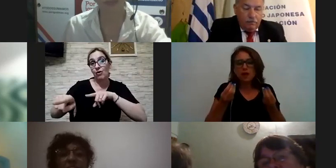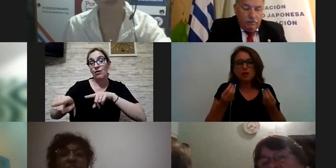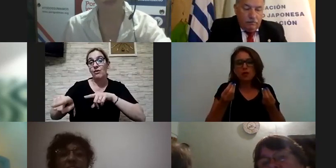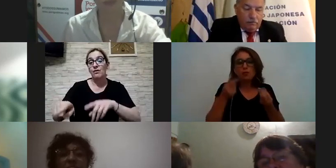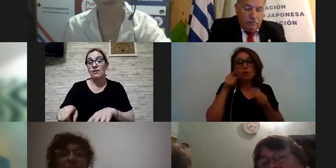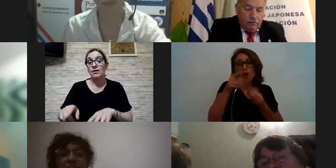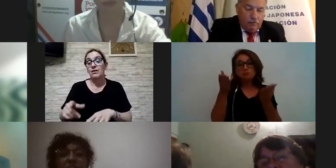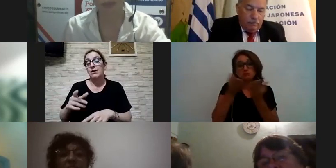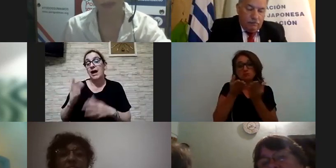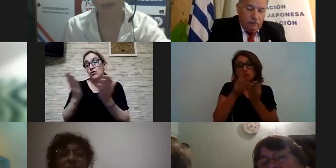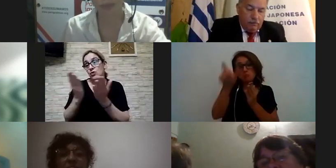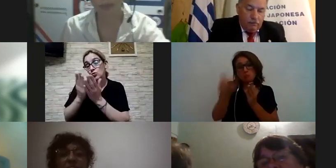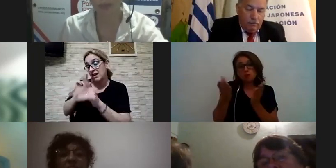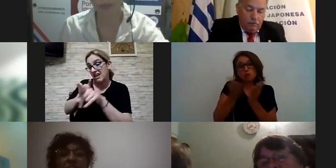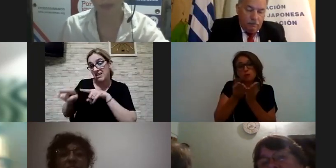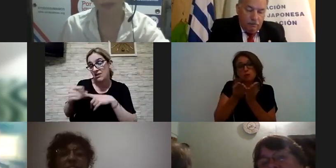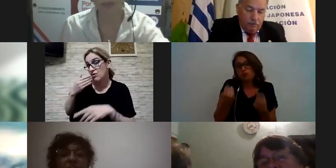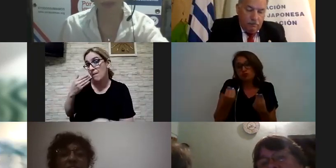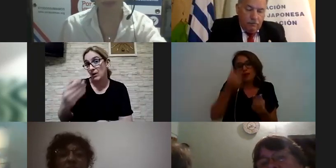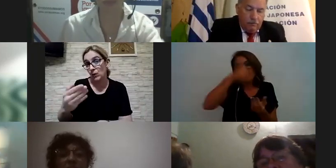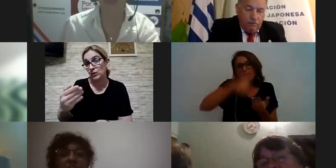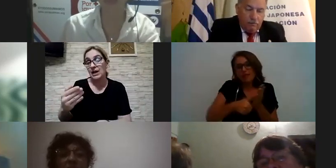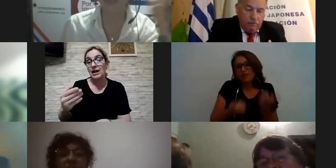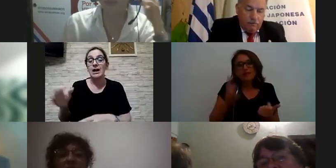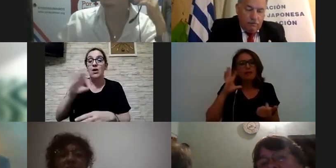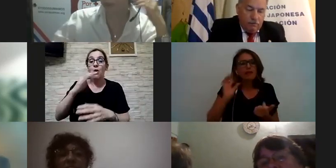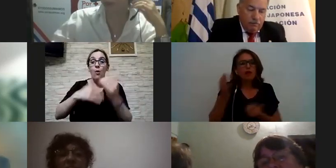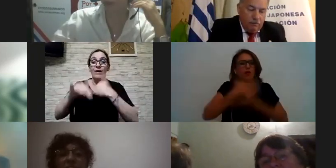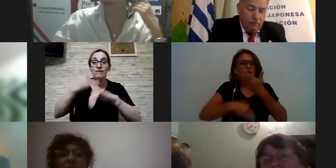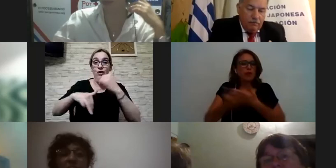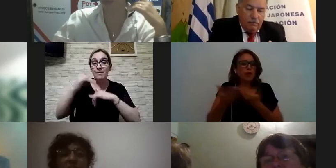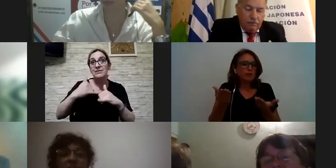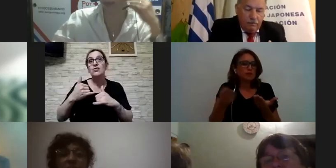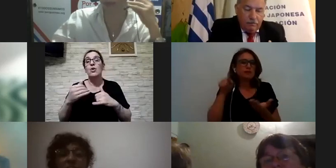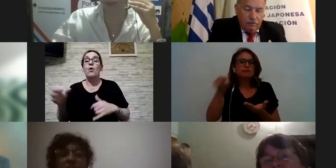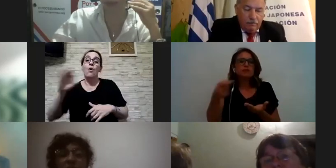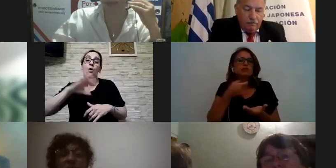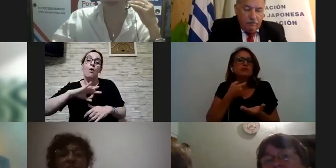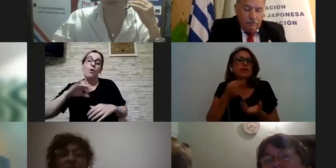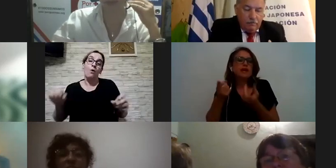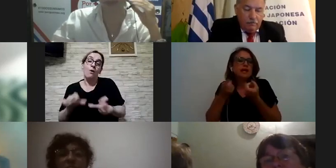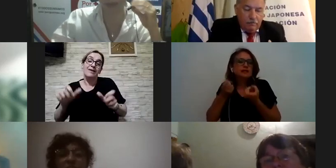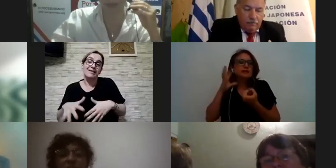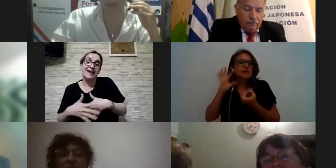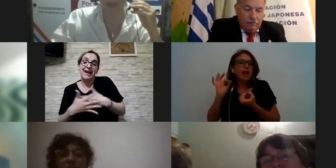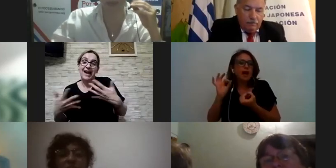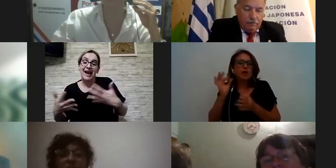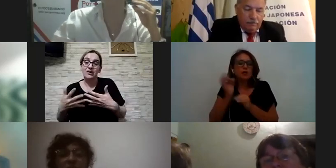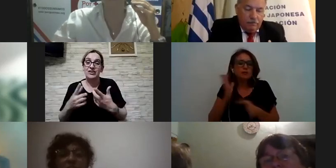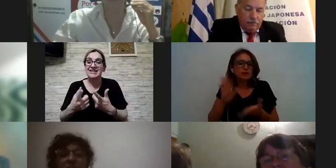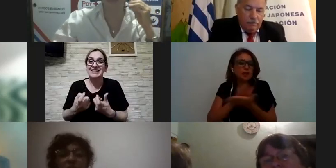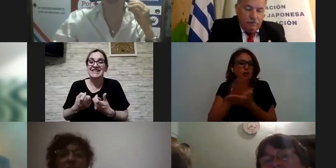estudiantes que si uno identifica que se presenta alguna discapacidad o que tiene que requiera algunas soluciones de accesibilidad